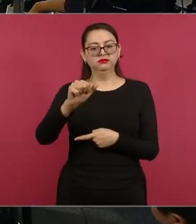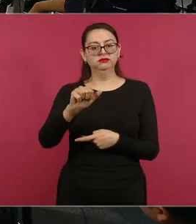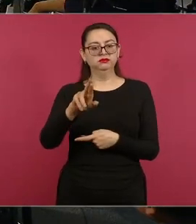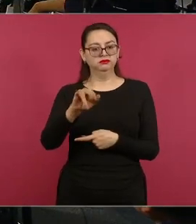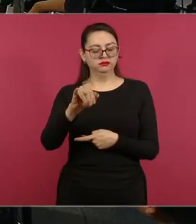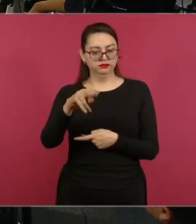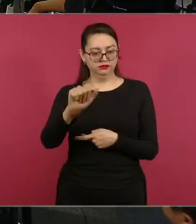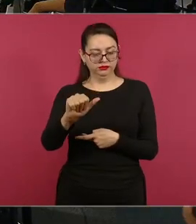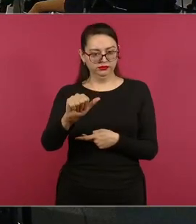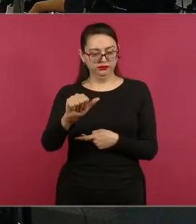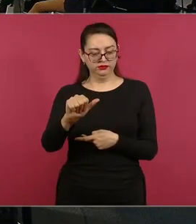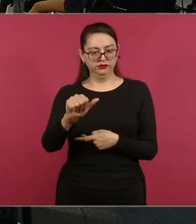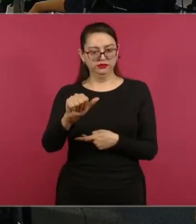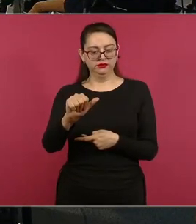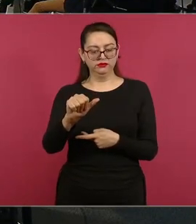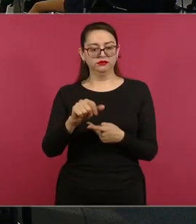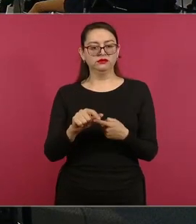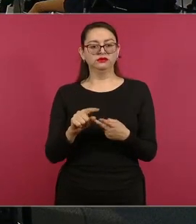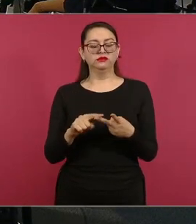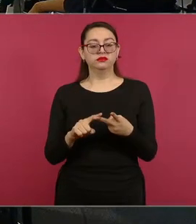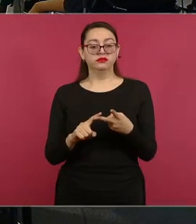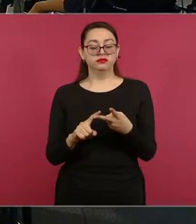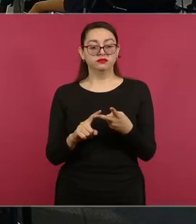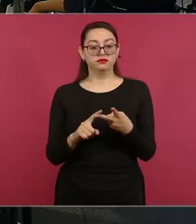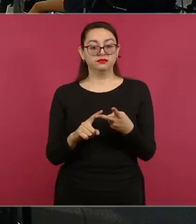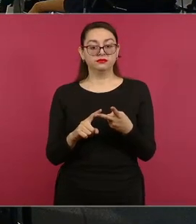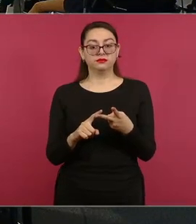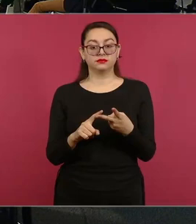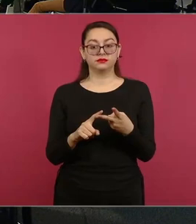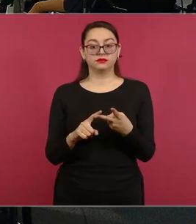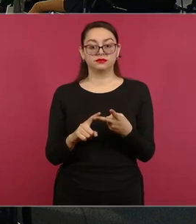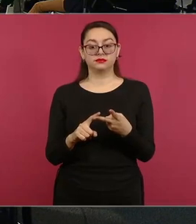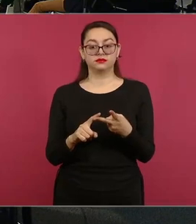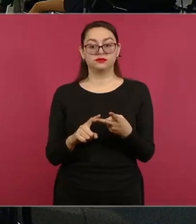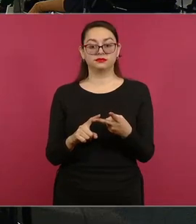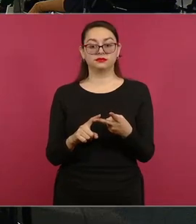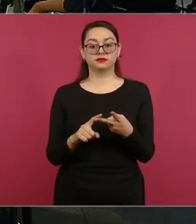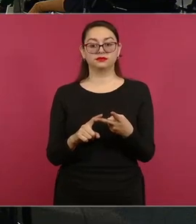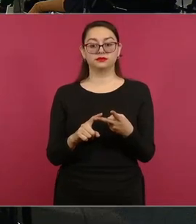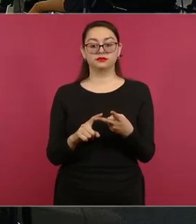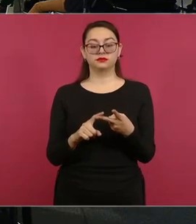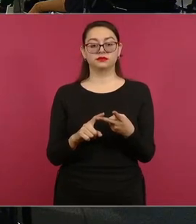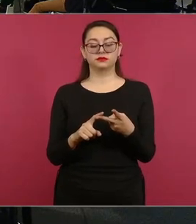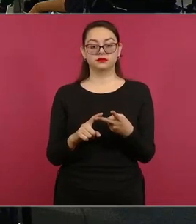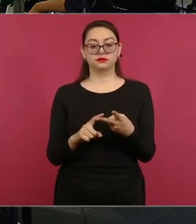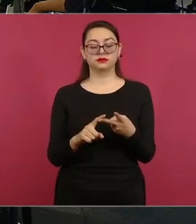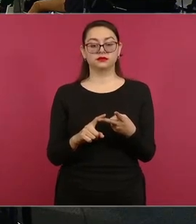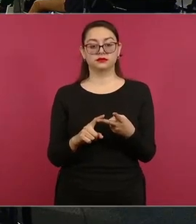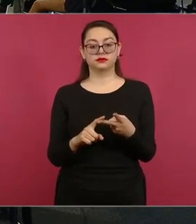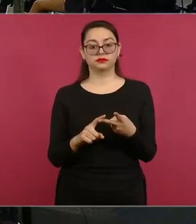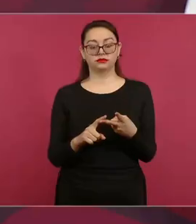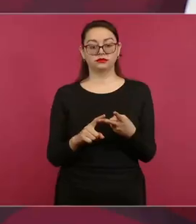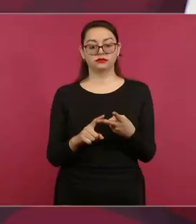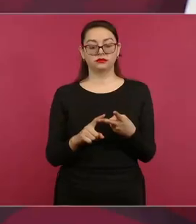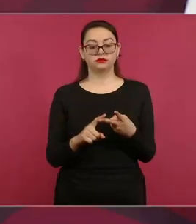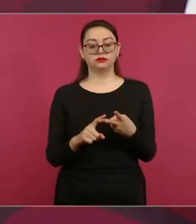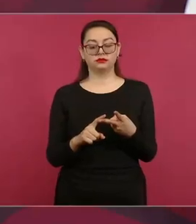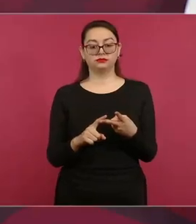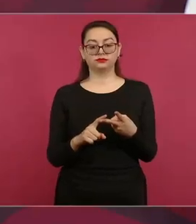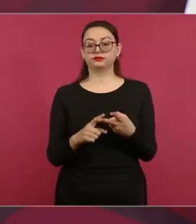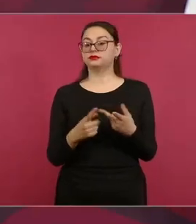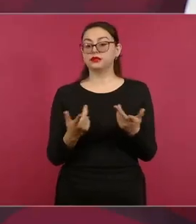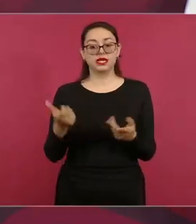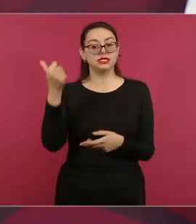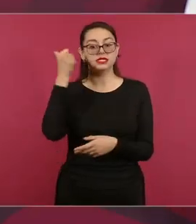pues cada vez que hay